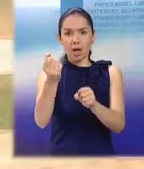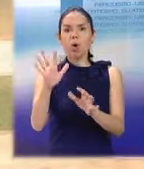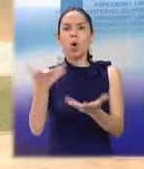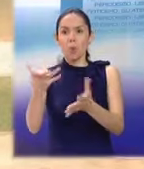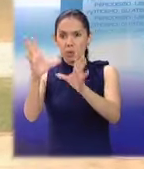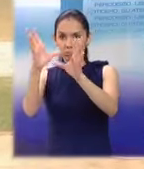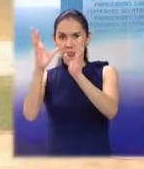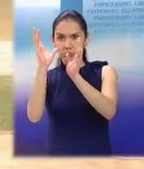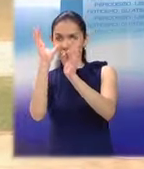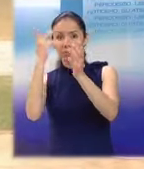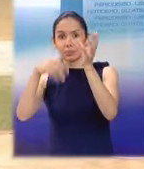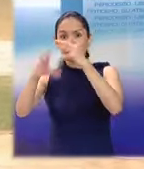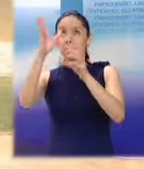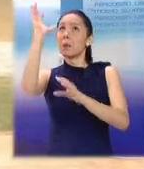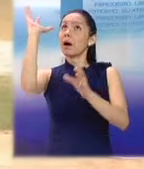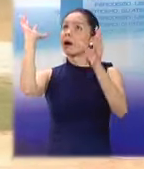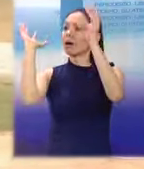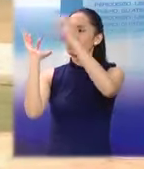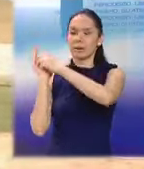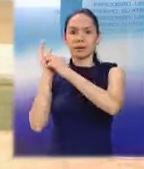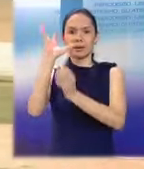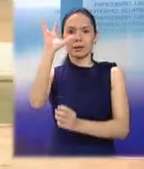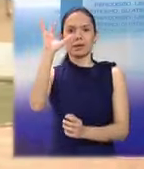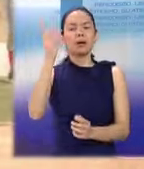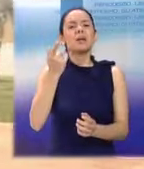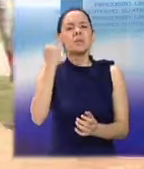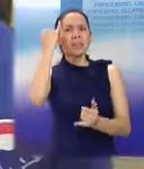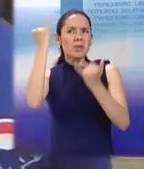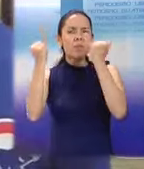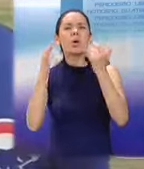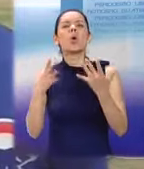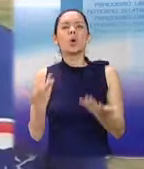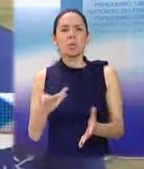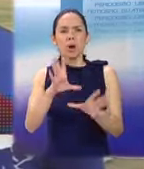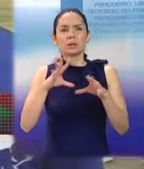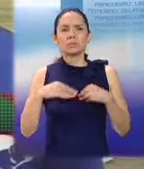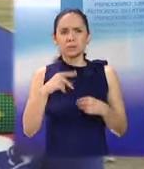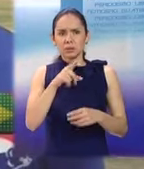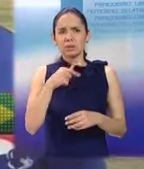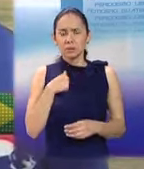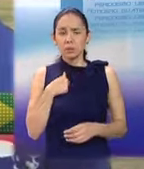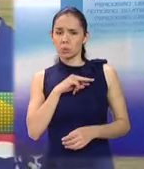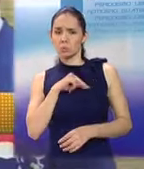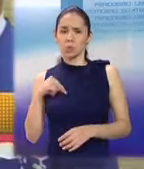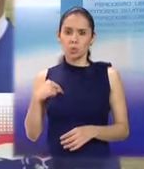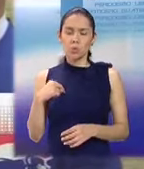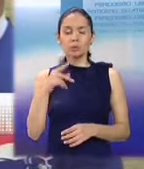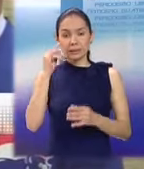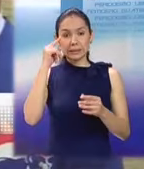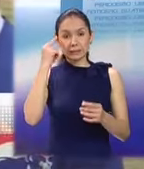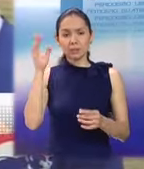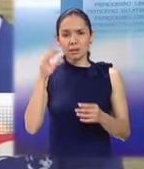y bateo a los jóvenes que practican este deporte. Pero nosotros enseñamos